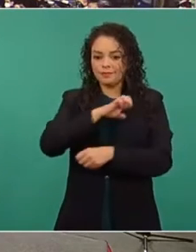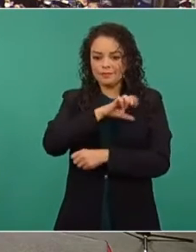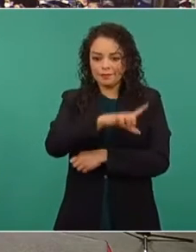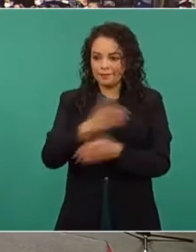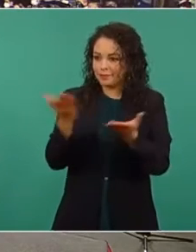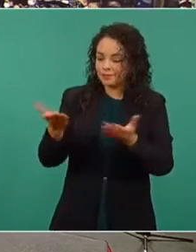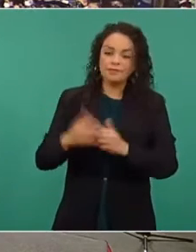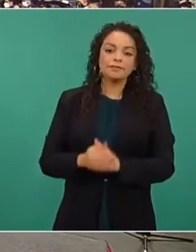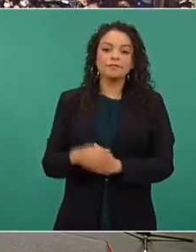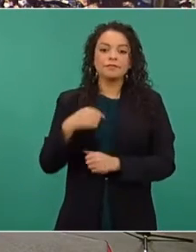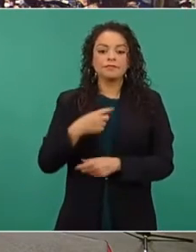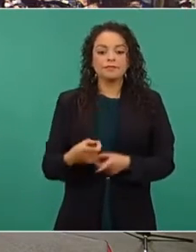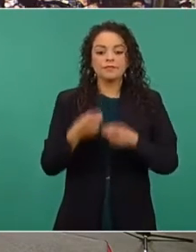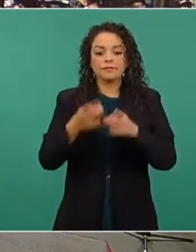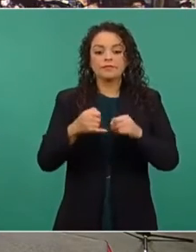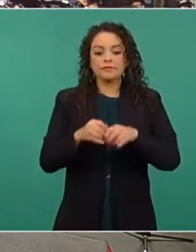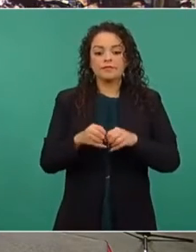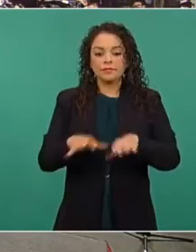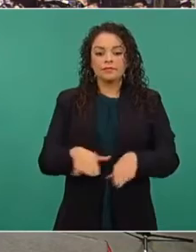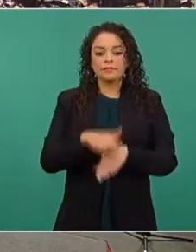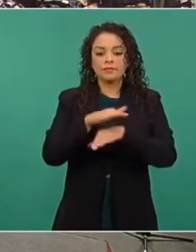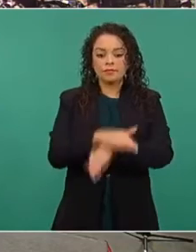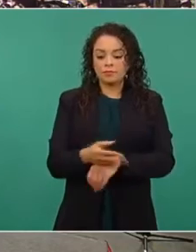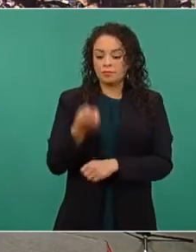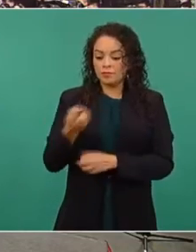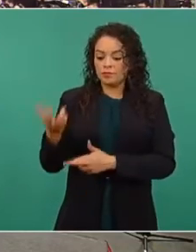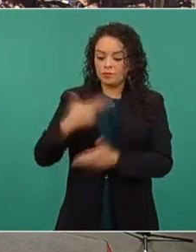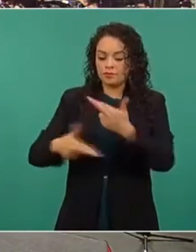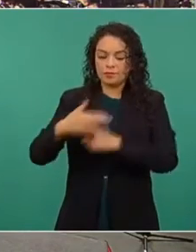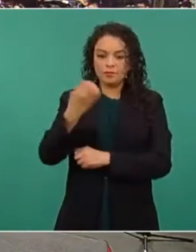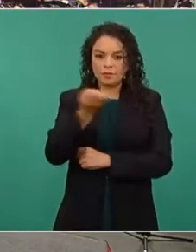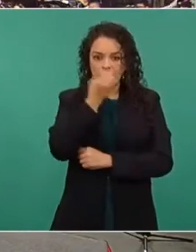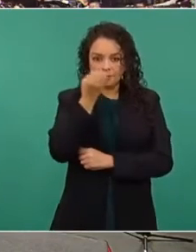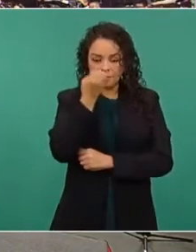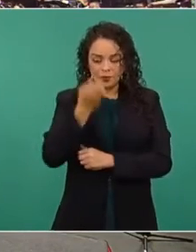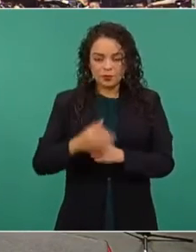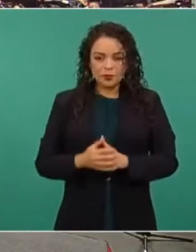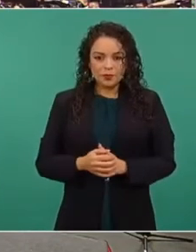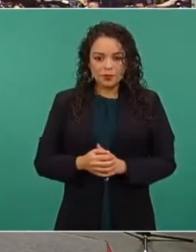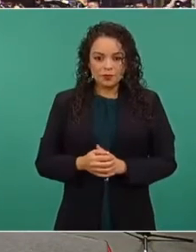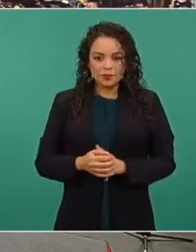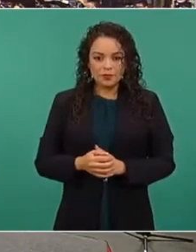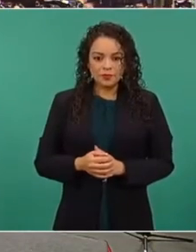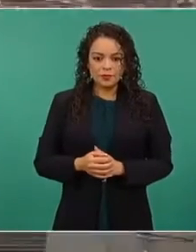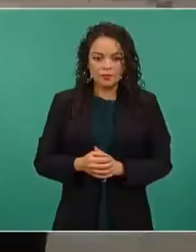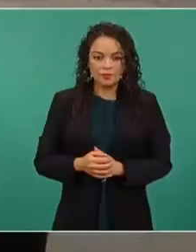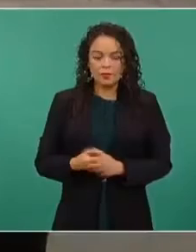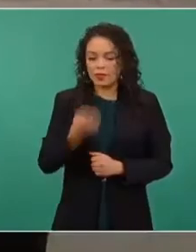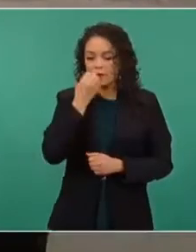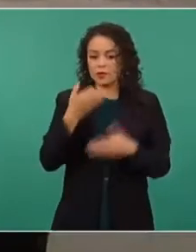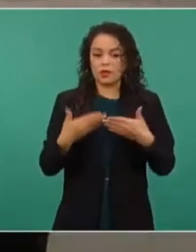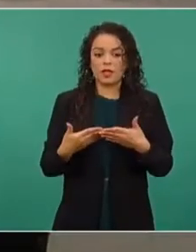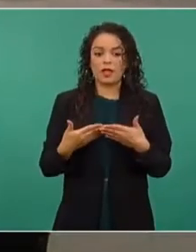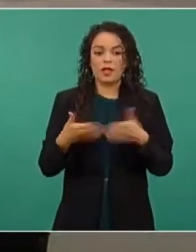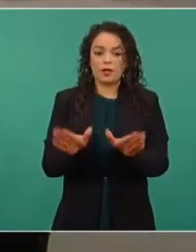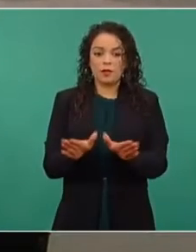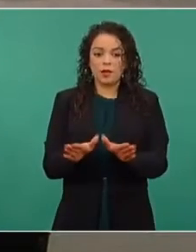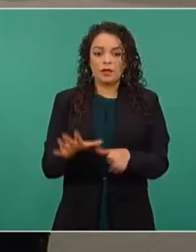informe sobre el regreso a la escuela de este presente ciclo escolar. Tenemos en lo que se refiere a escuelas abiertas,